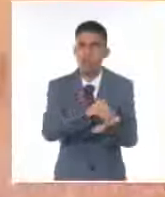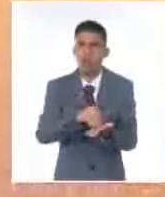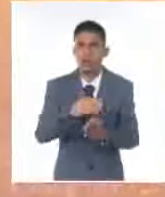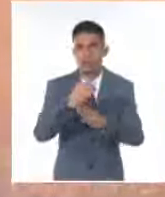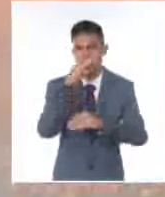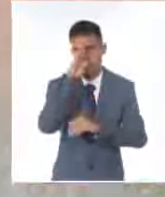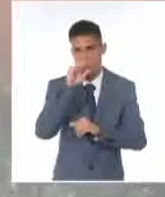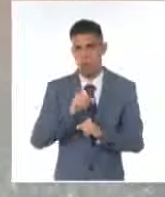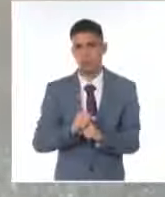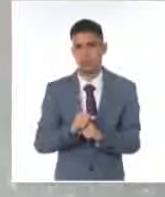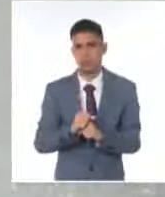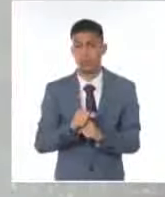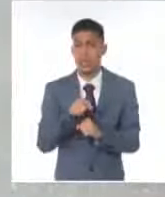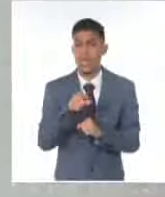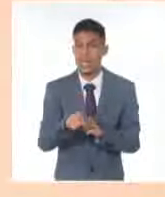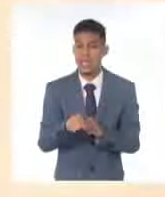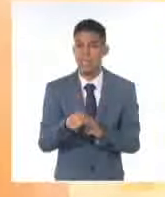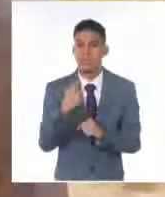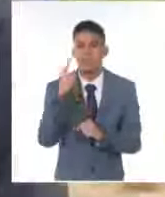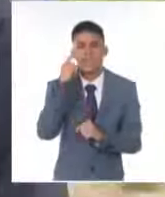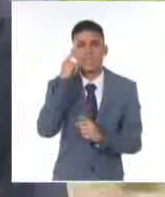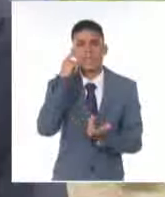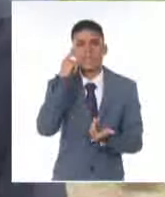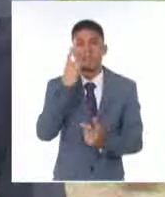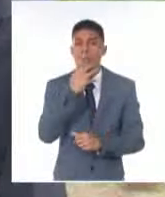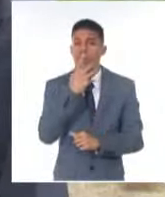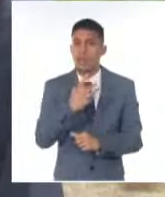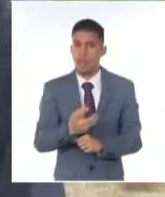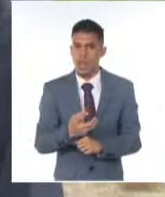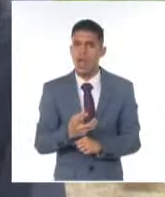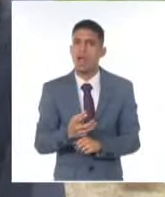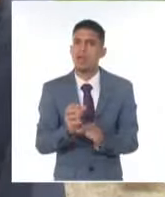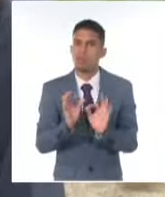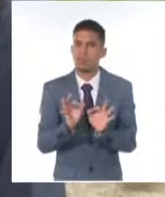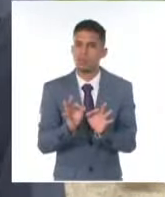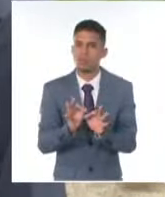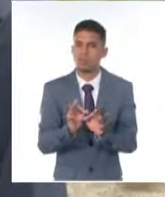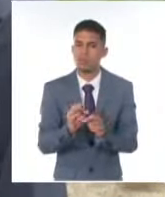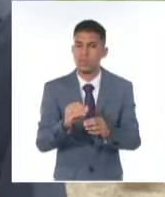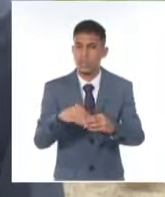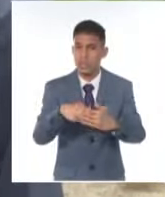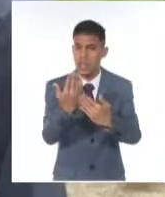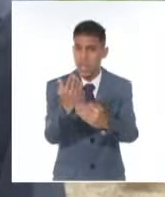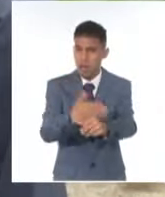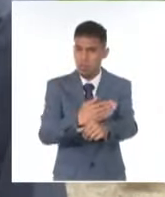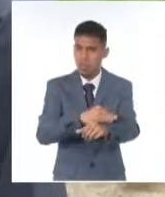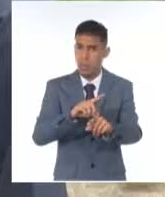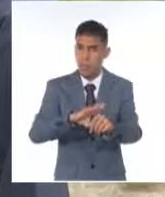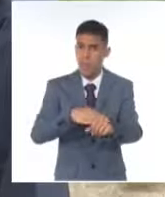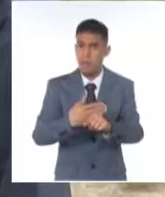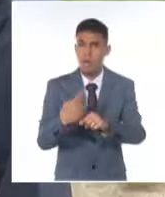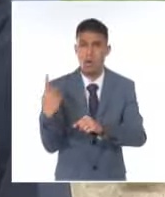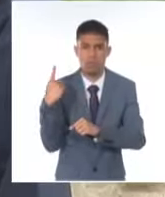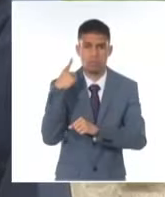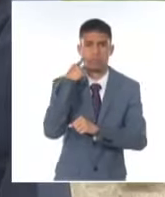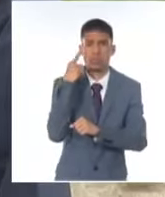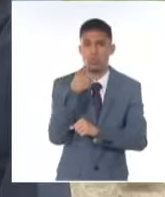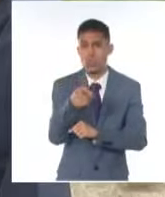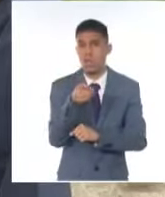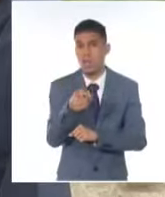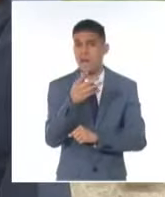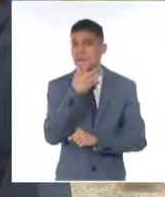A partir de entonces, yo, comandante, estaba a favor de esa gente, pero es que pocos días después me entero que es usted el que